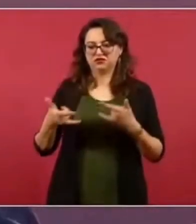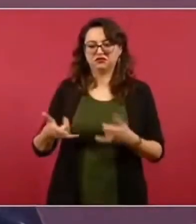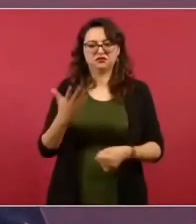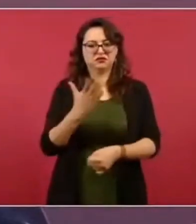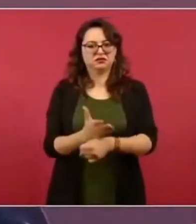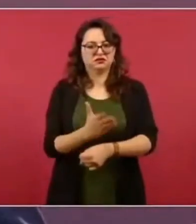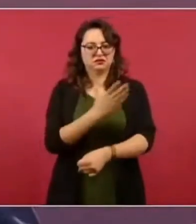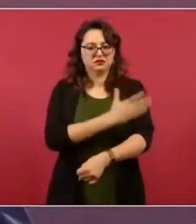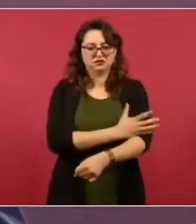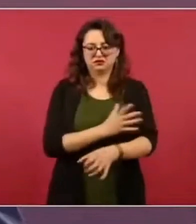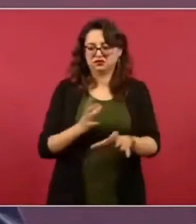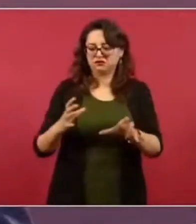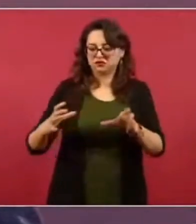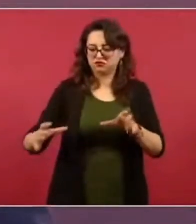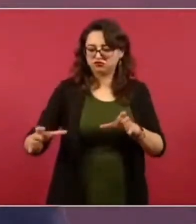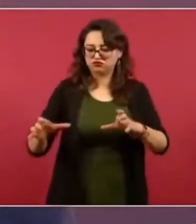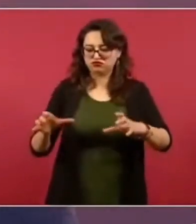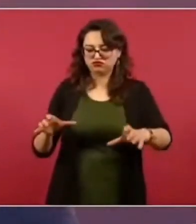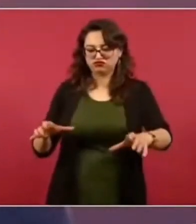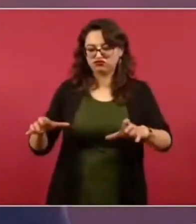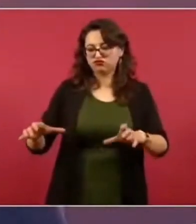los que